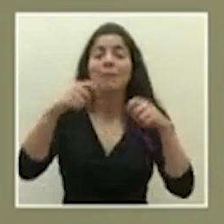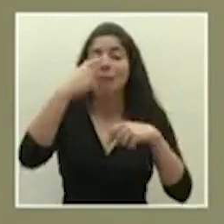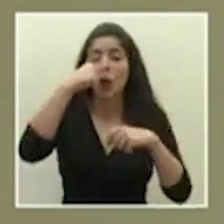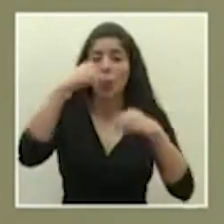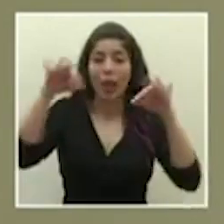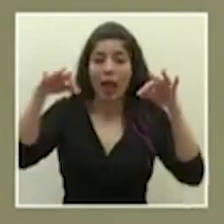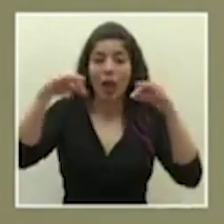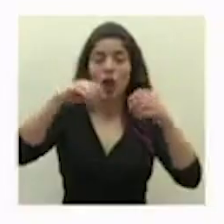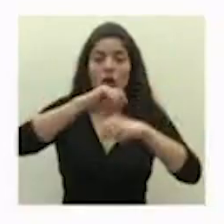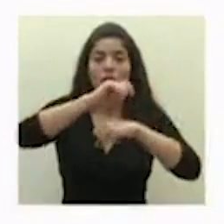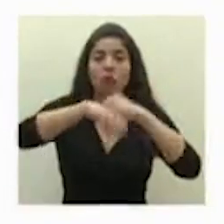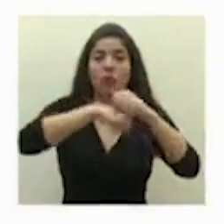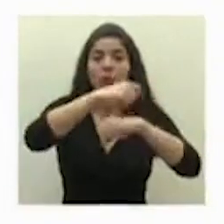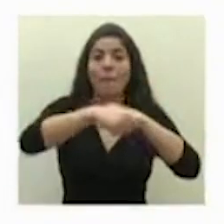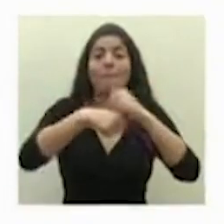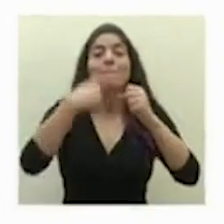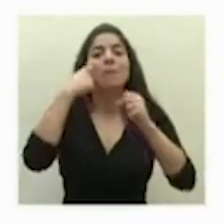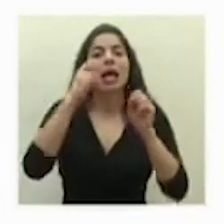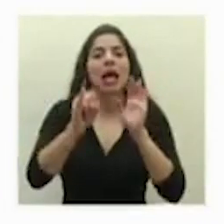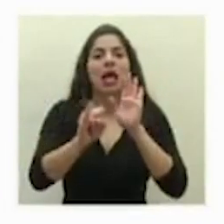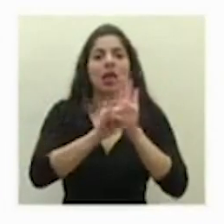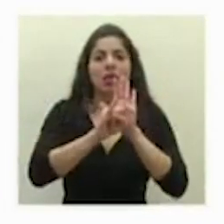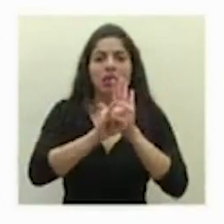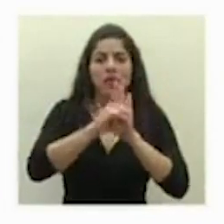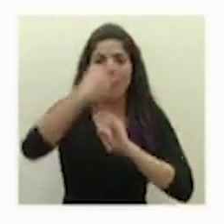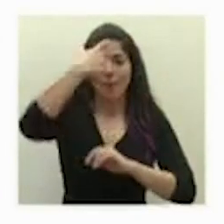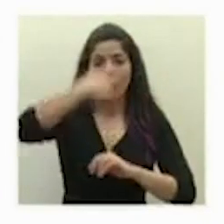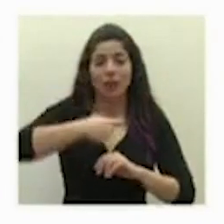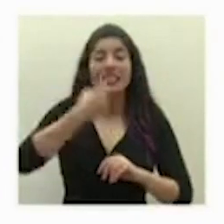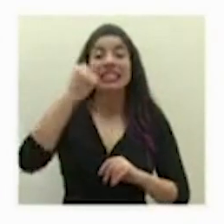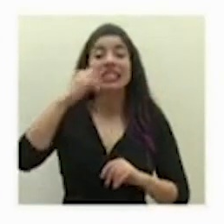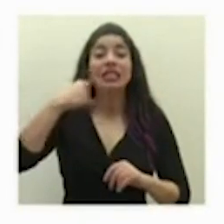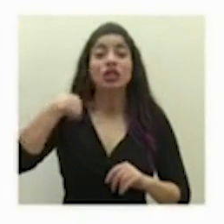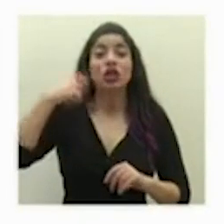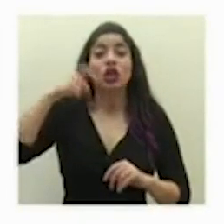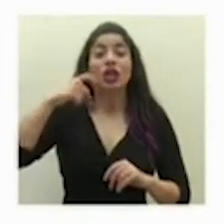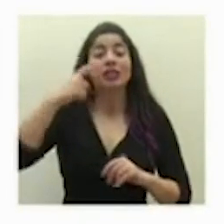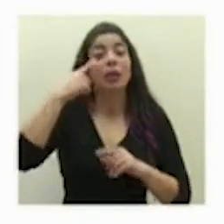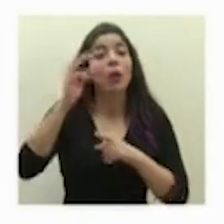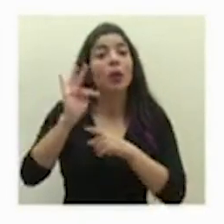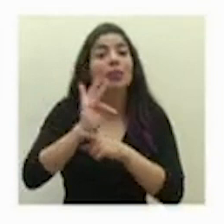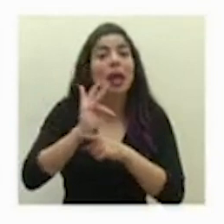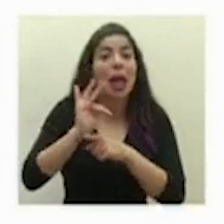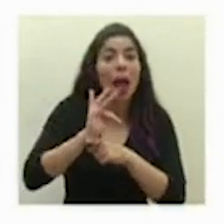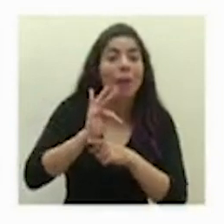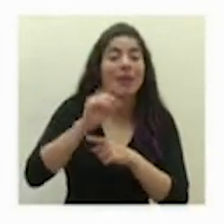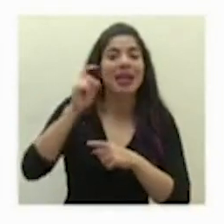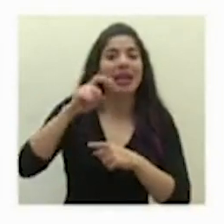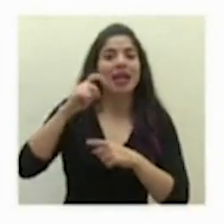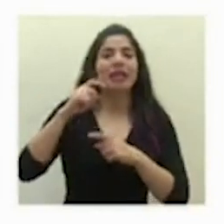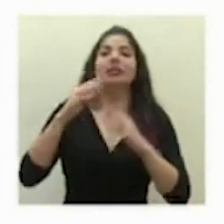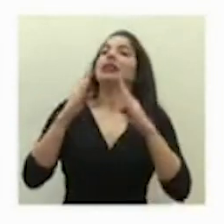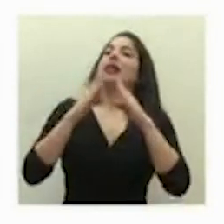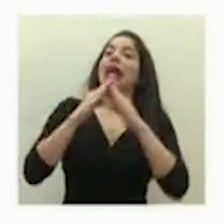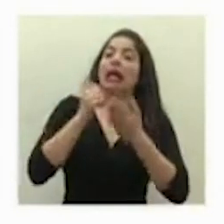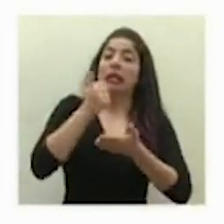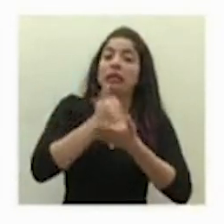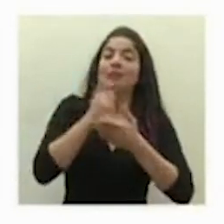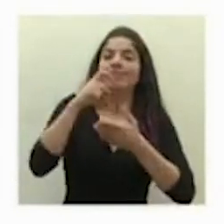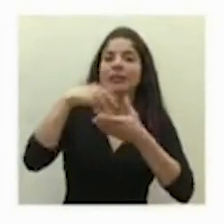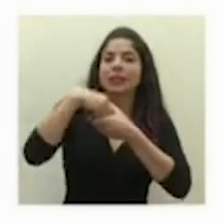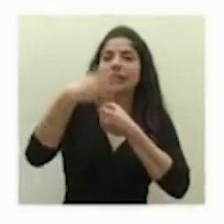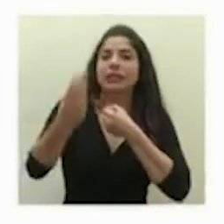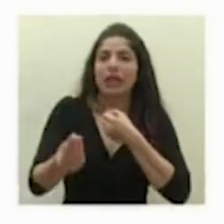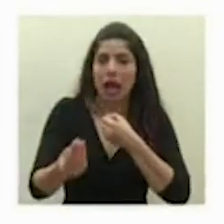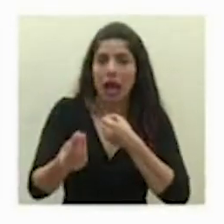identificar a las personas que requieren por medida terapéutica salir de sus espacios y que si bien